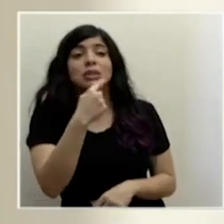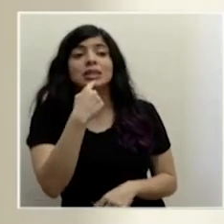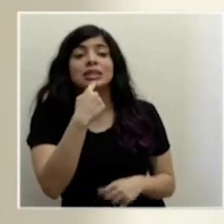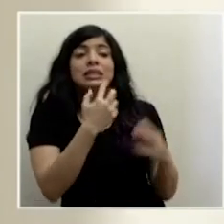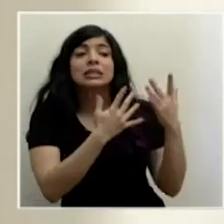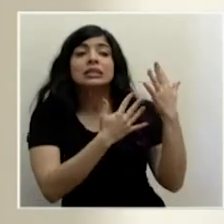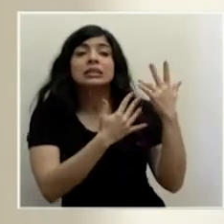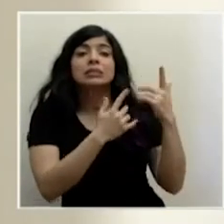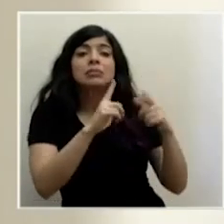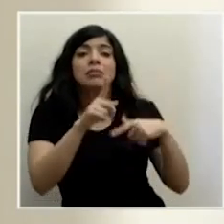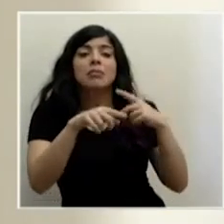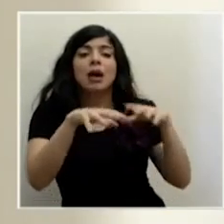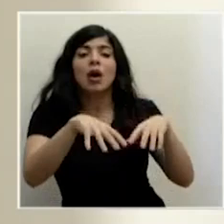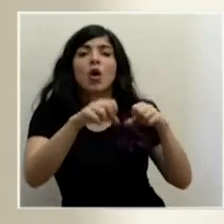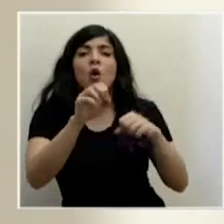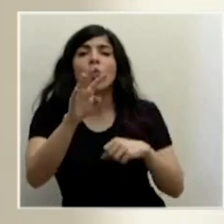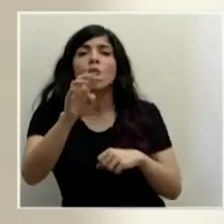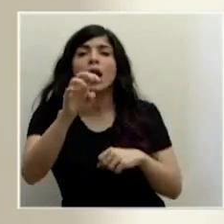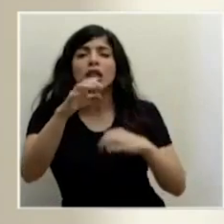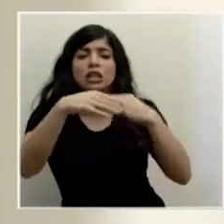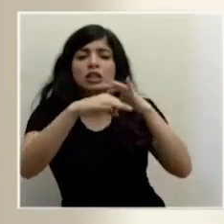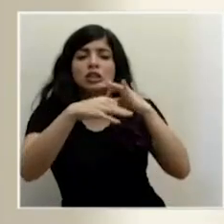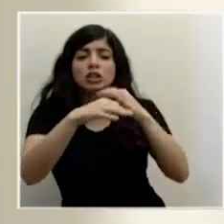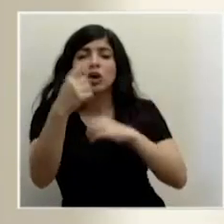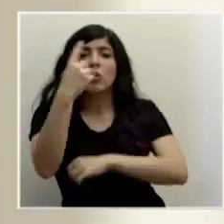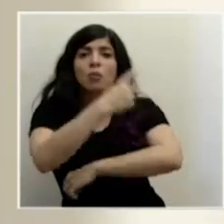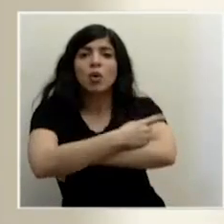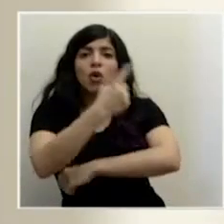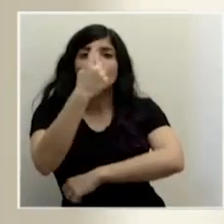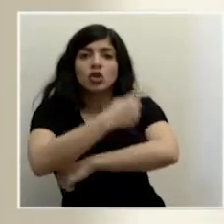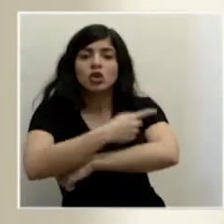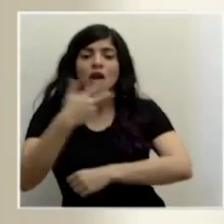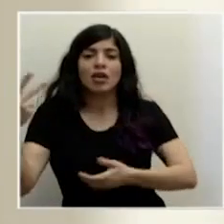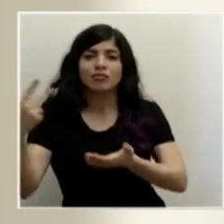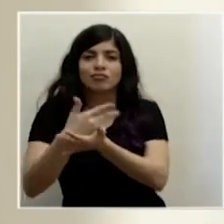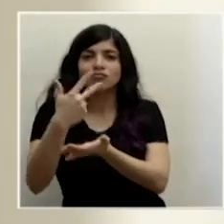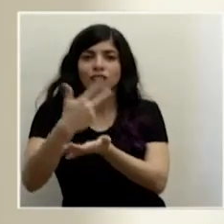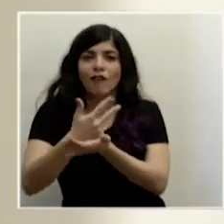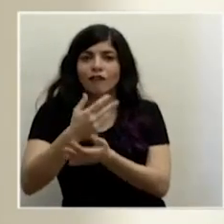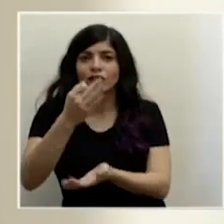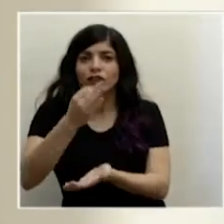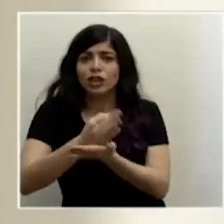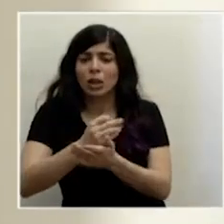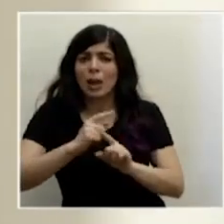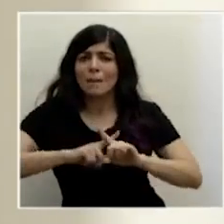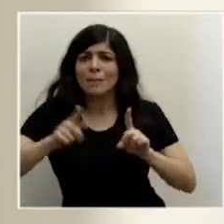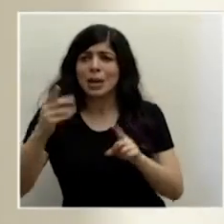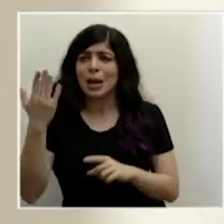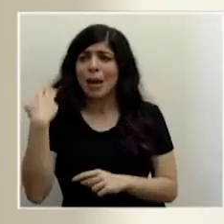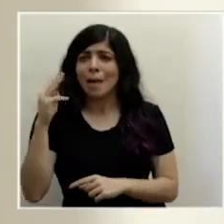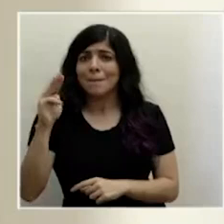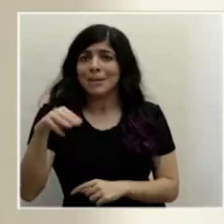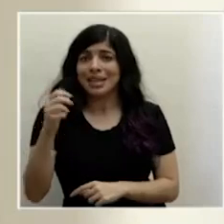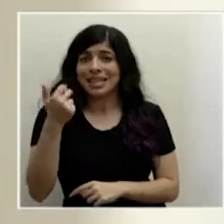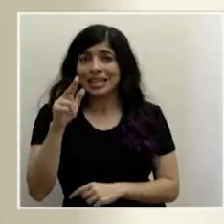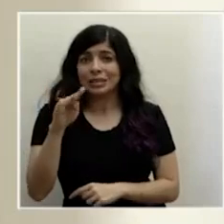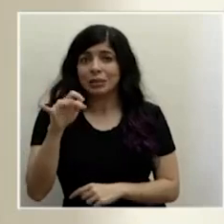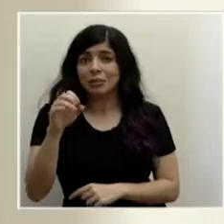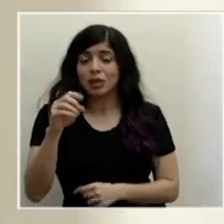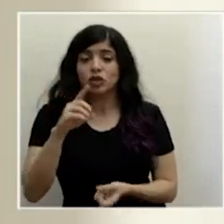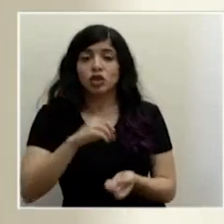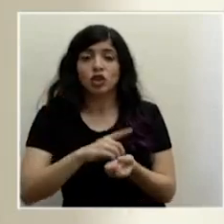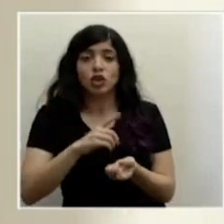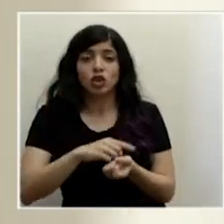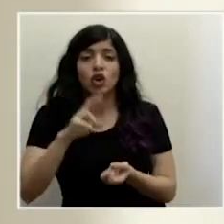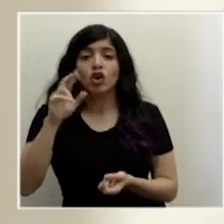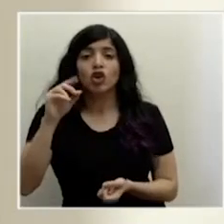tomar 400 muestras cada día a los transportistas en fronteras, pero el martes 13 de mayo el doctor Rodrigo